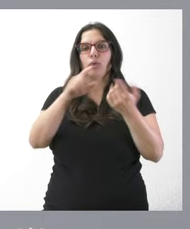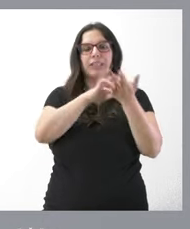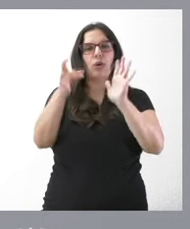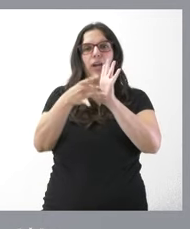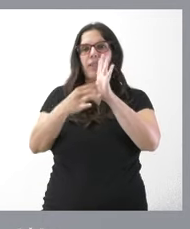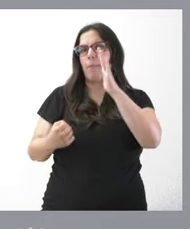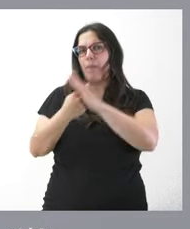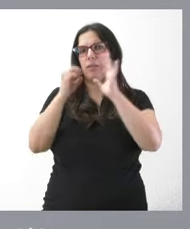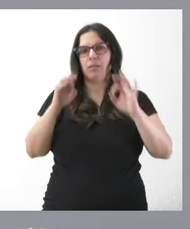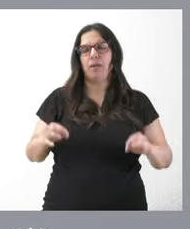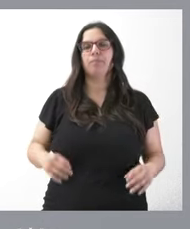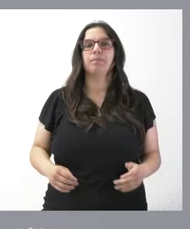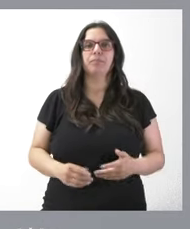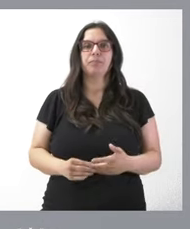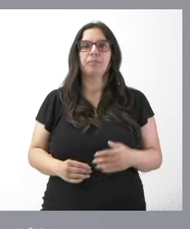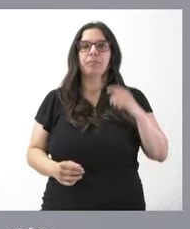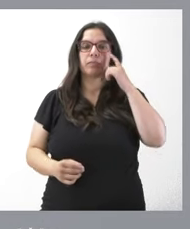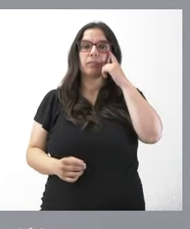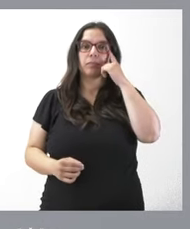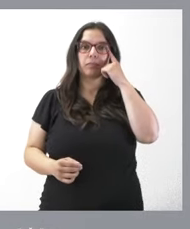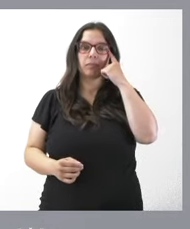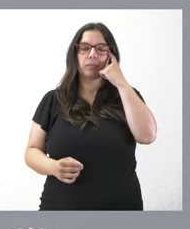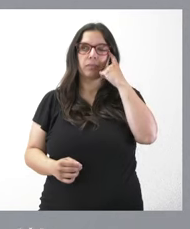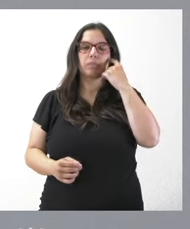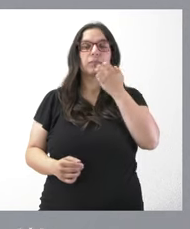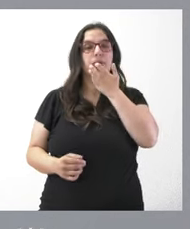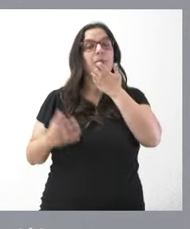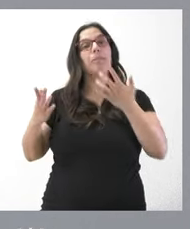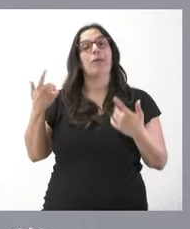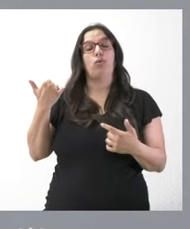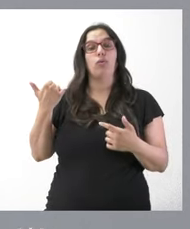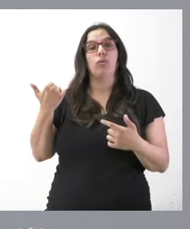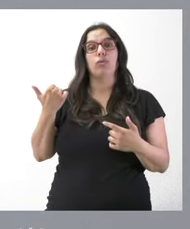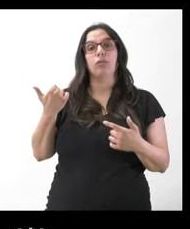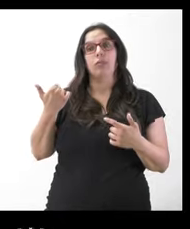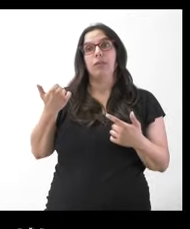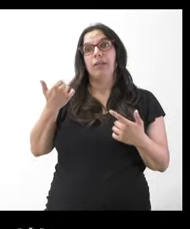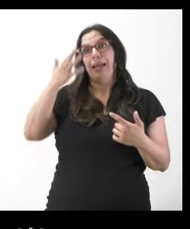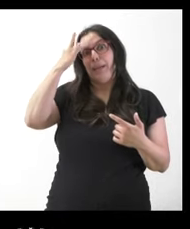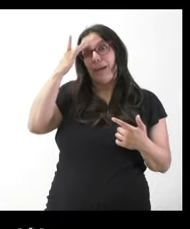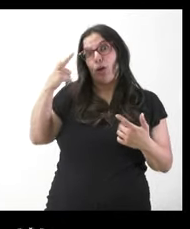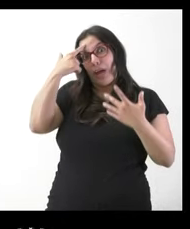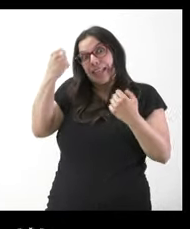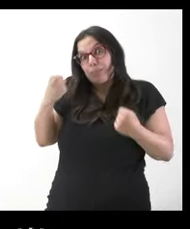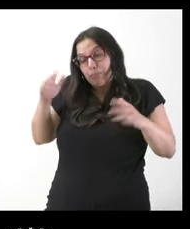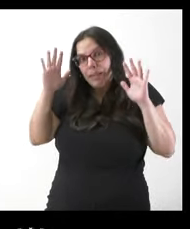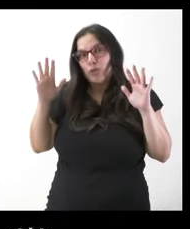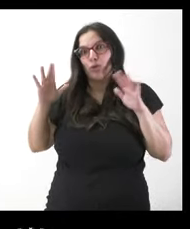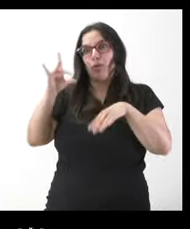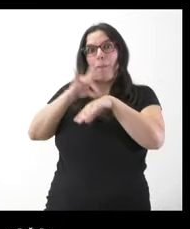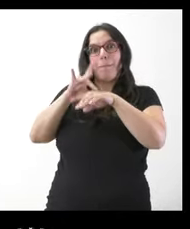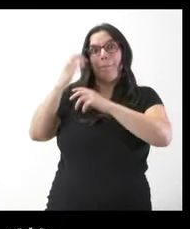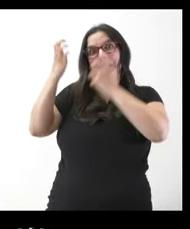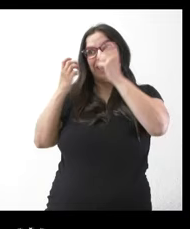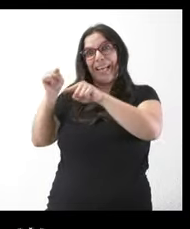calidad que llegan a los mercados Es lo que dicen los que imagino que deben de saber que son los veterinarios que dicen